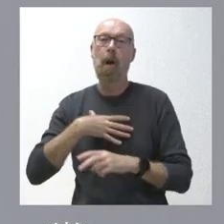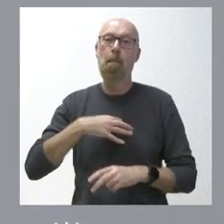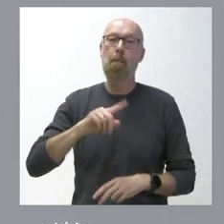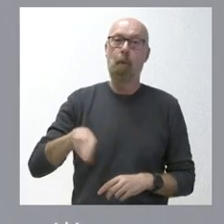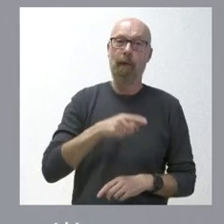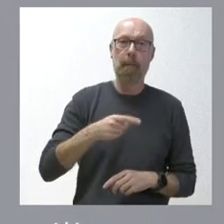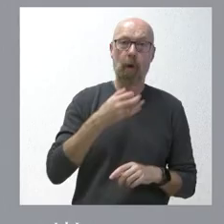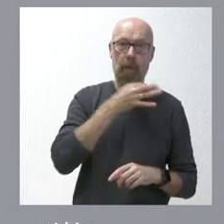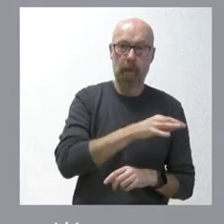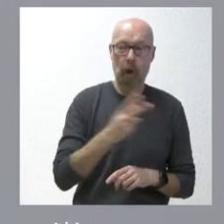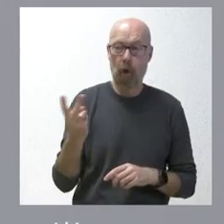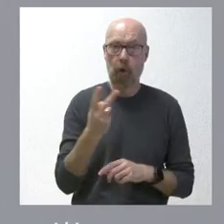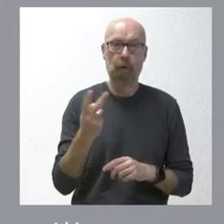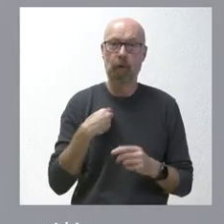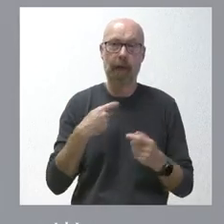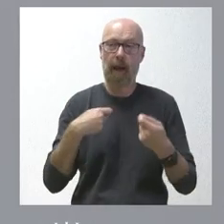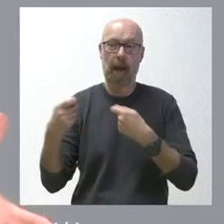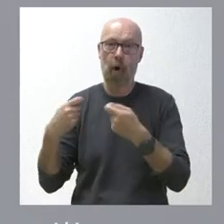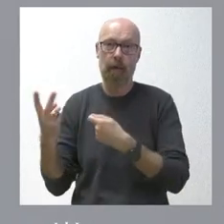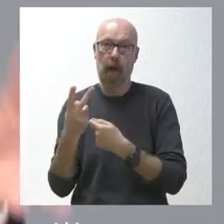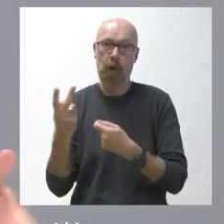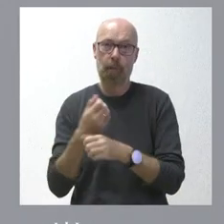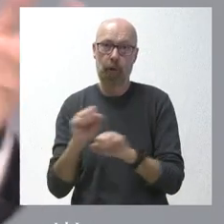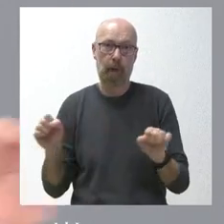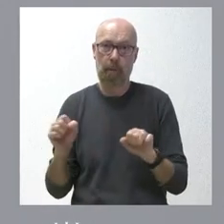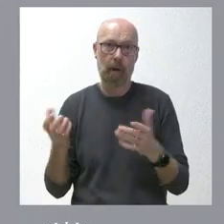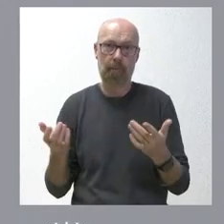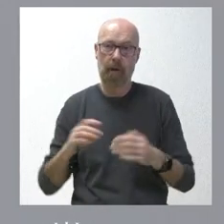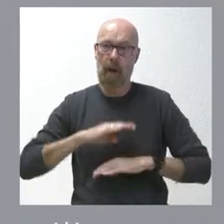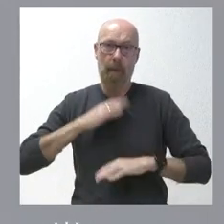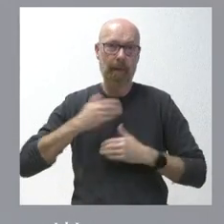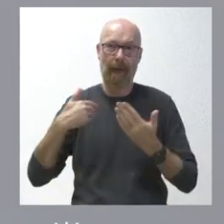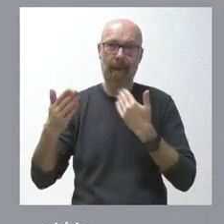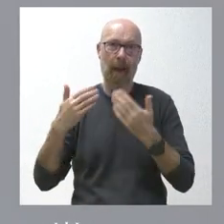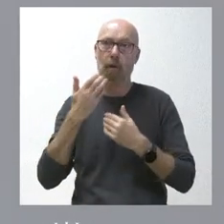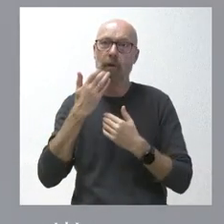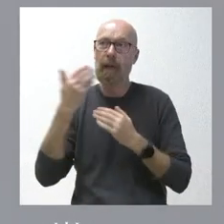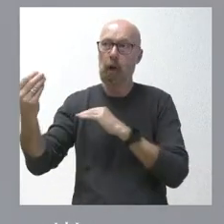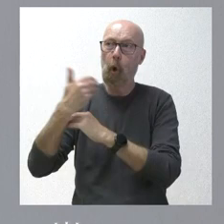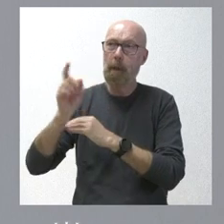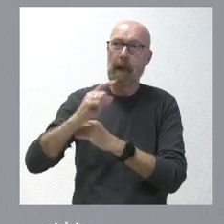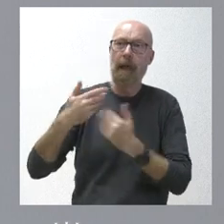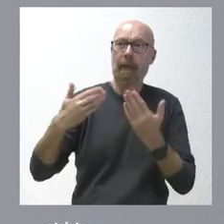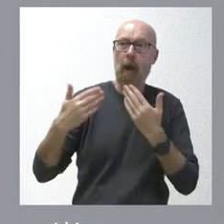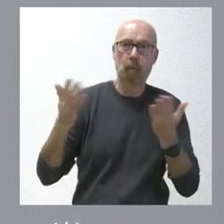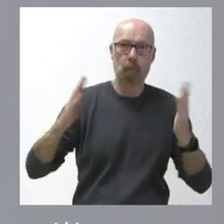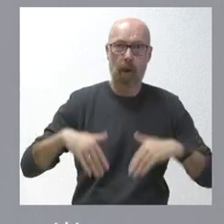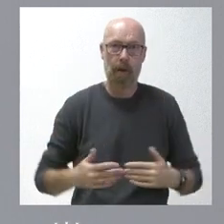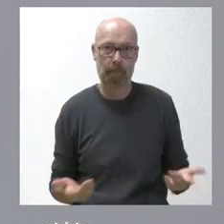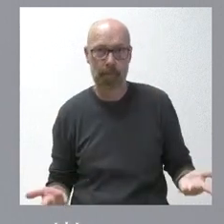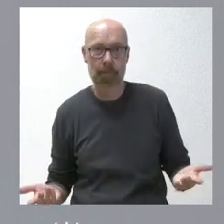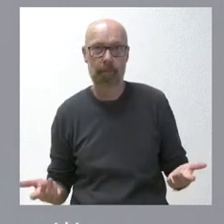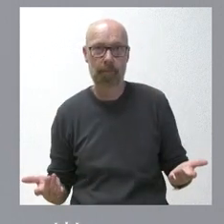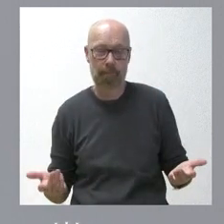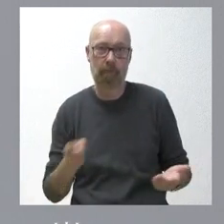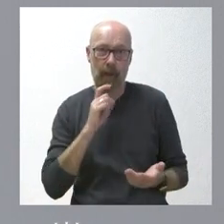que la capacidad que tenemos de persuadir y de convencer y dialogar con alguien que no quiere asistir a una reunión al que le hemos convocado, pues